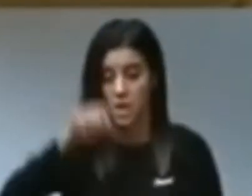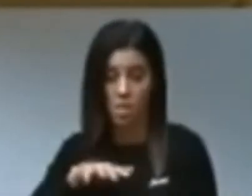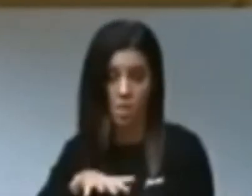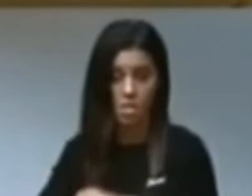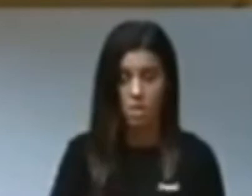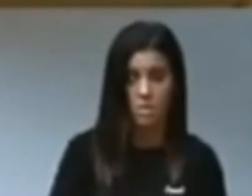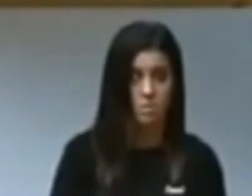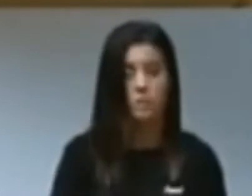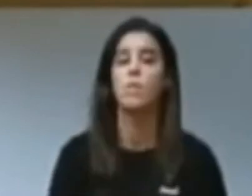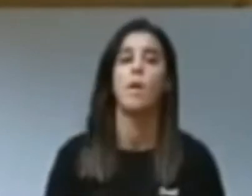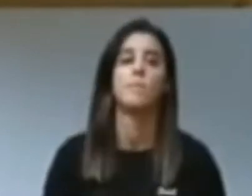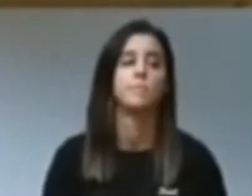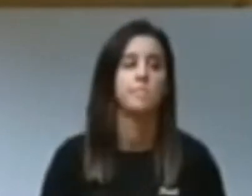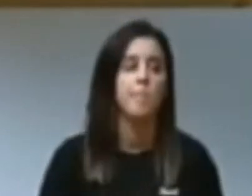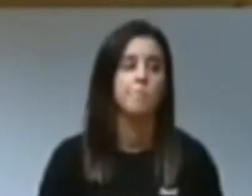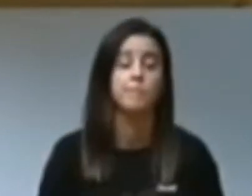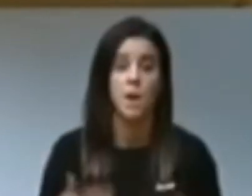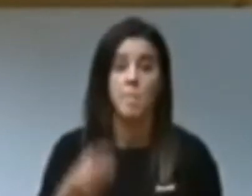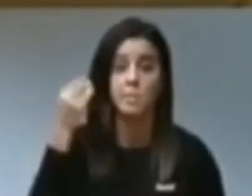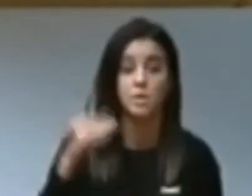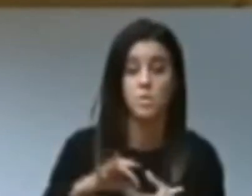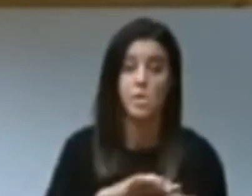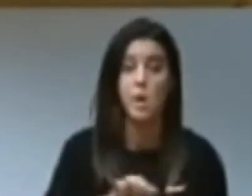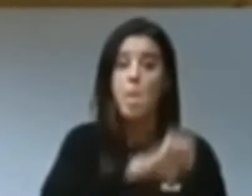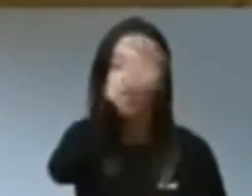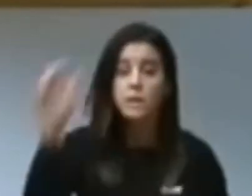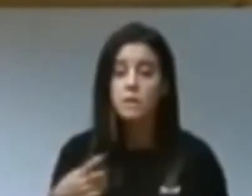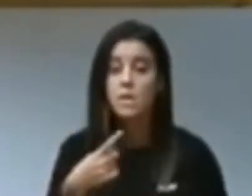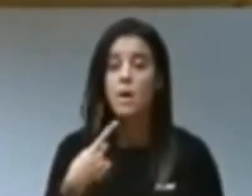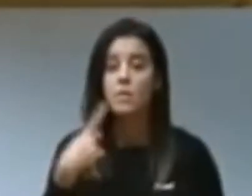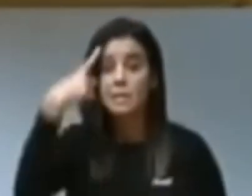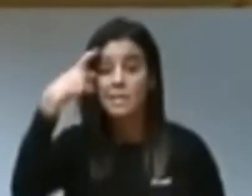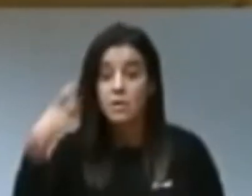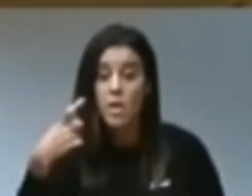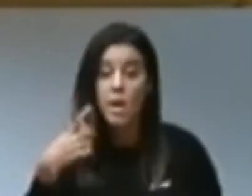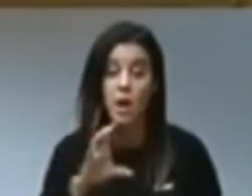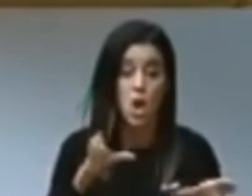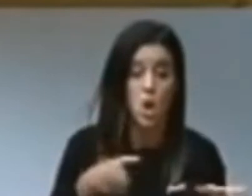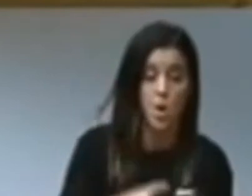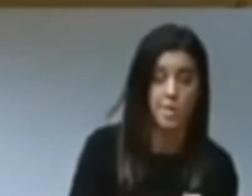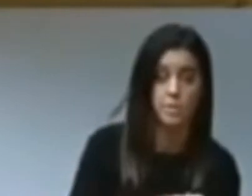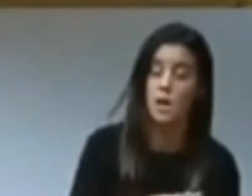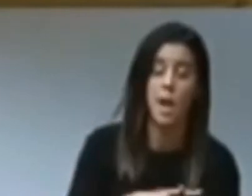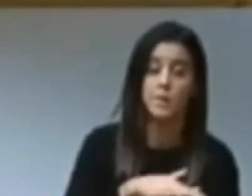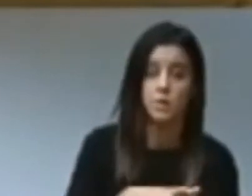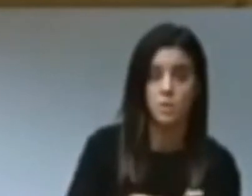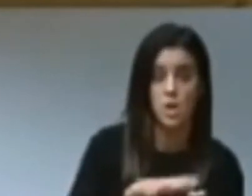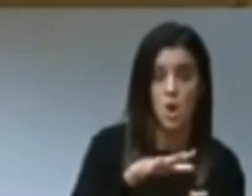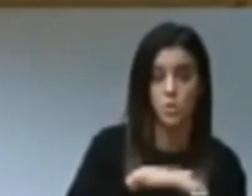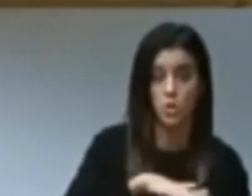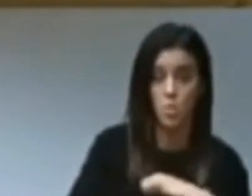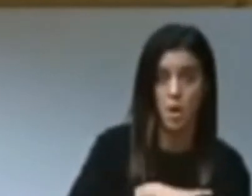comunistas totalitarios, considerando, considerando, la Unión Europea recuerda que los regímenes nazi y comunista